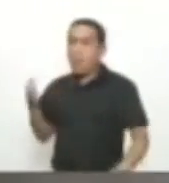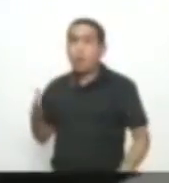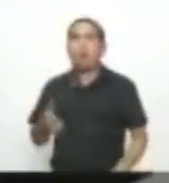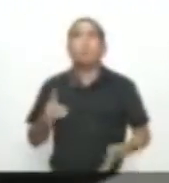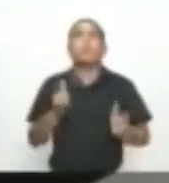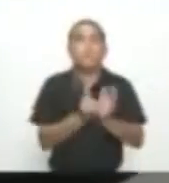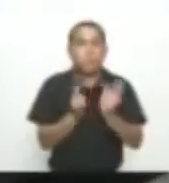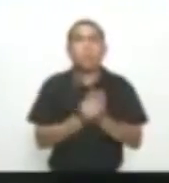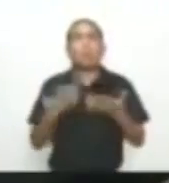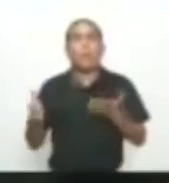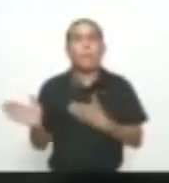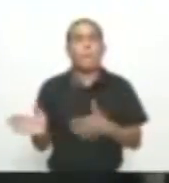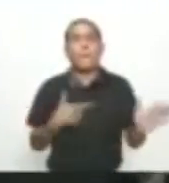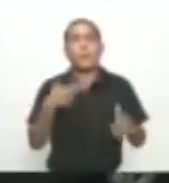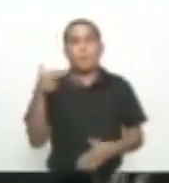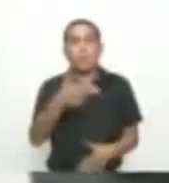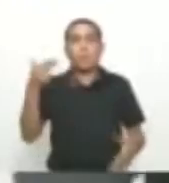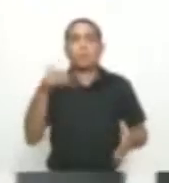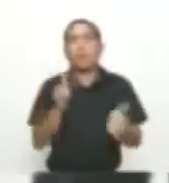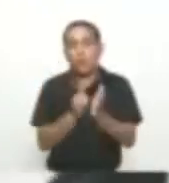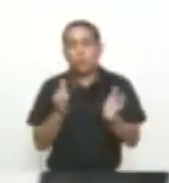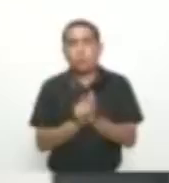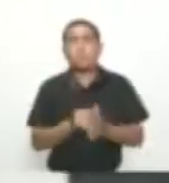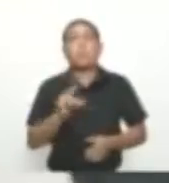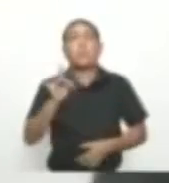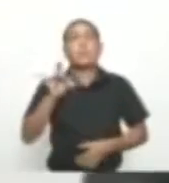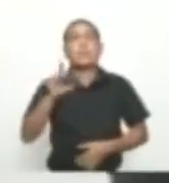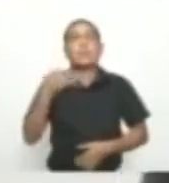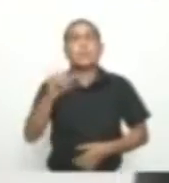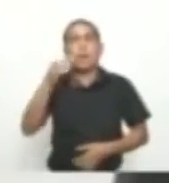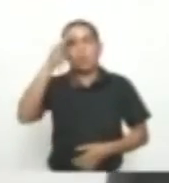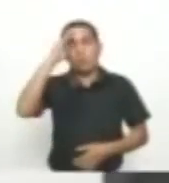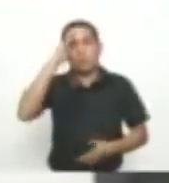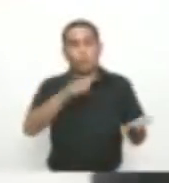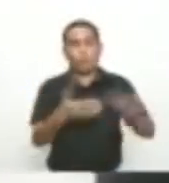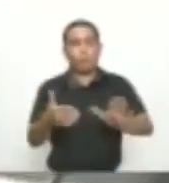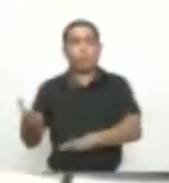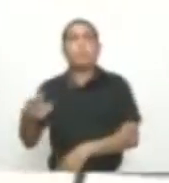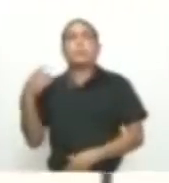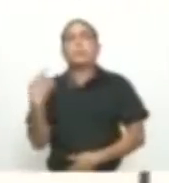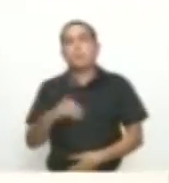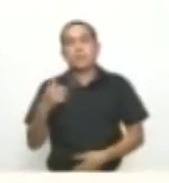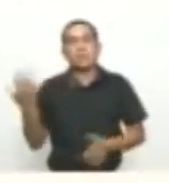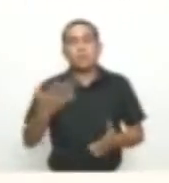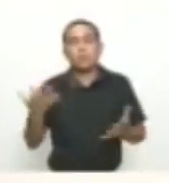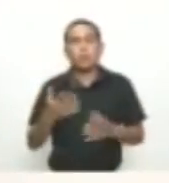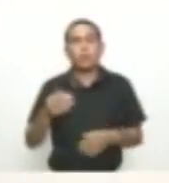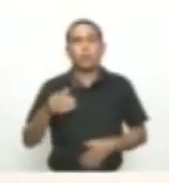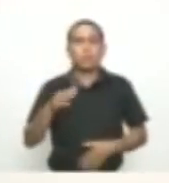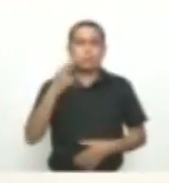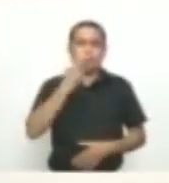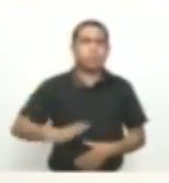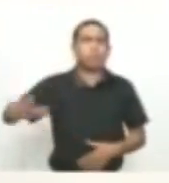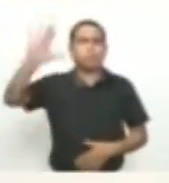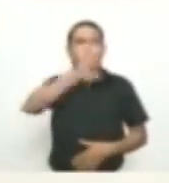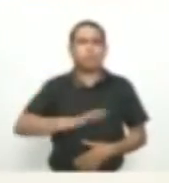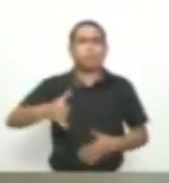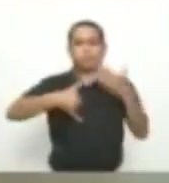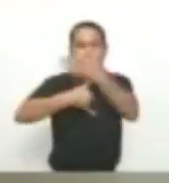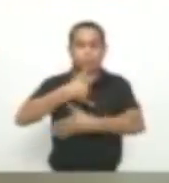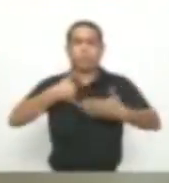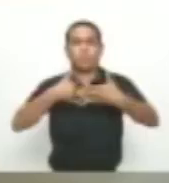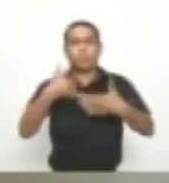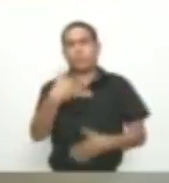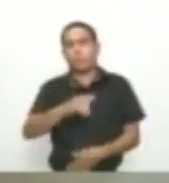plan pistola Que hasta el momento ha dejado 15 policías muertos Y más de 2 heridos en diferentes ataques perpetrados en el país